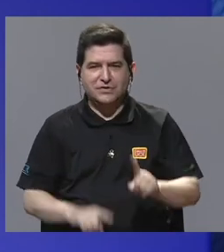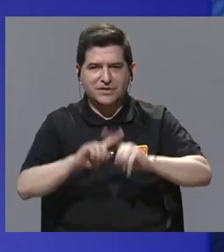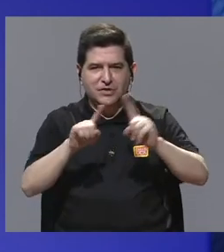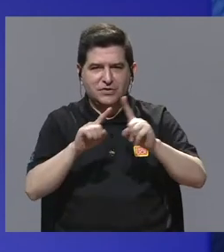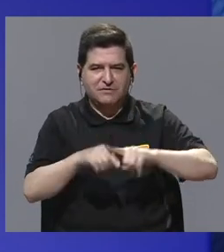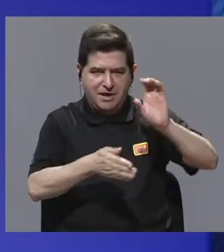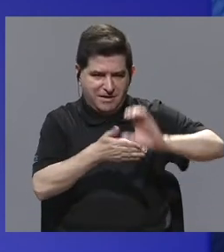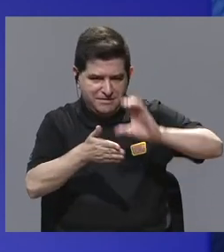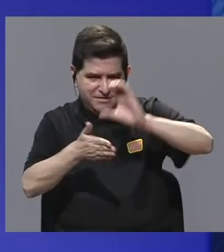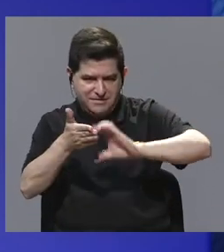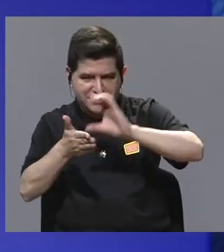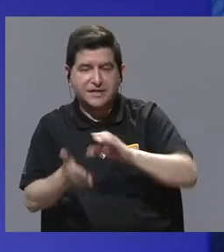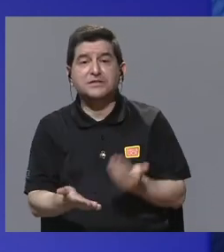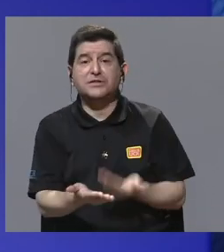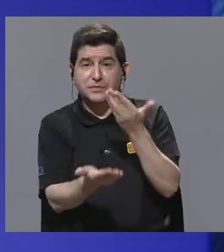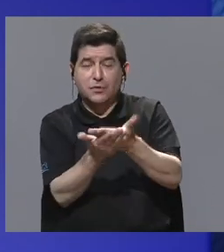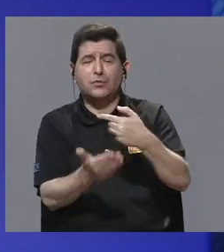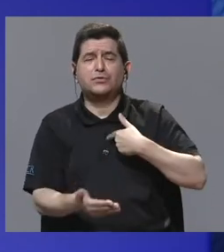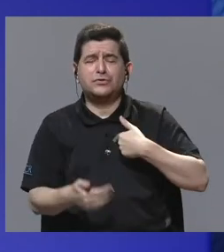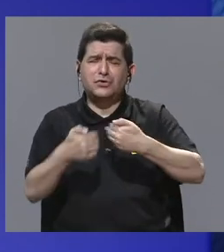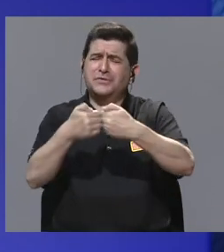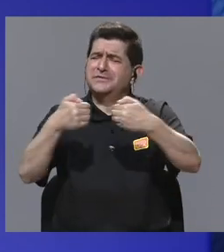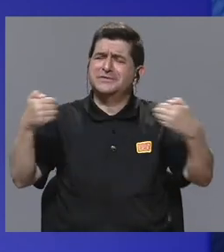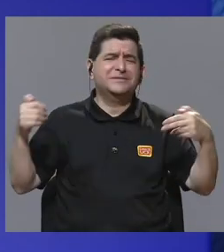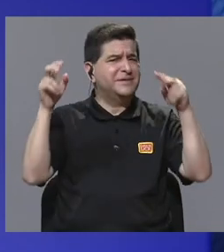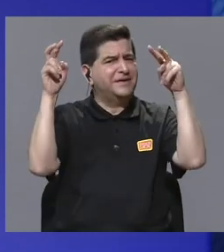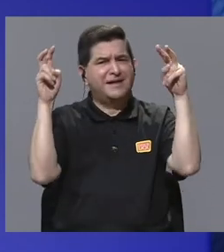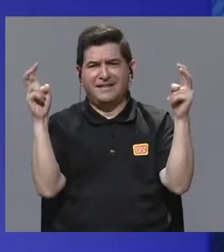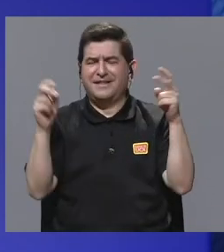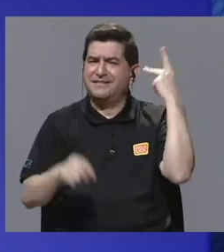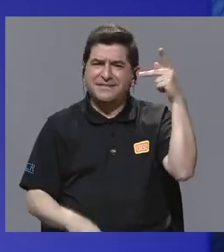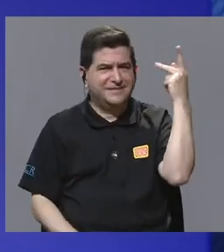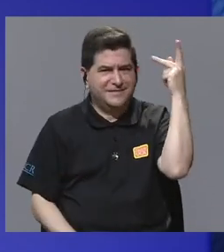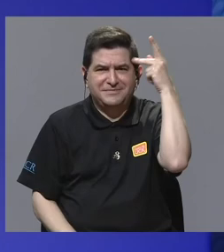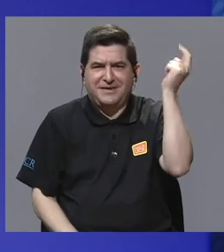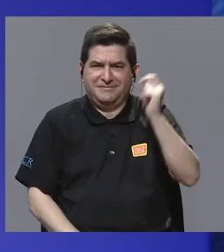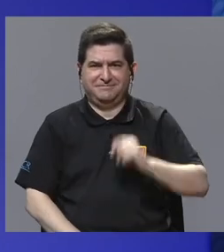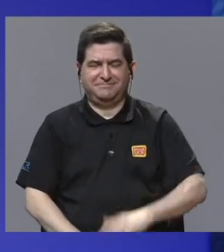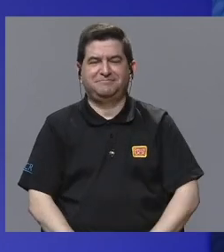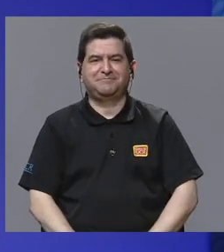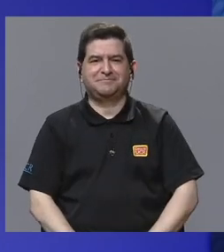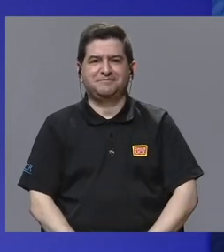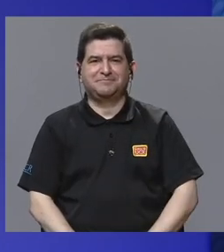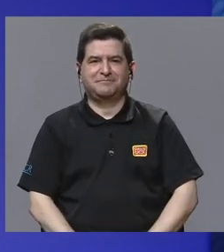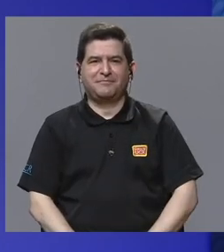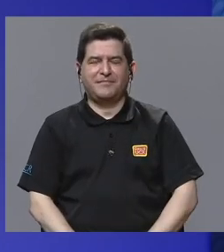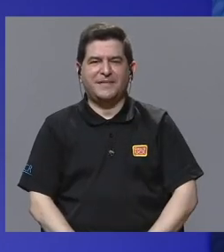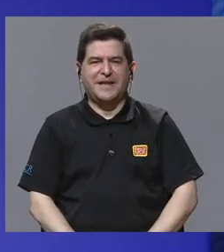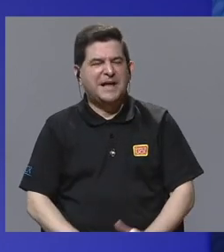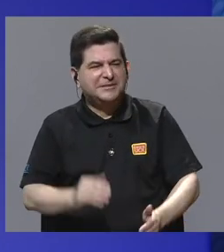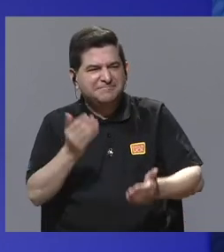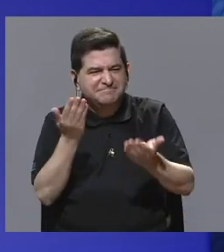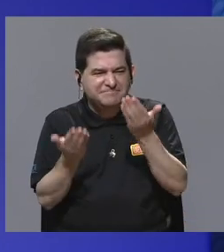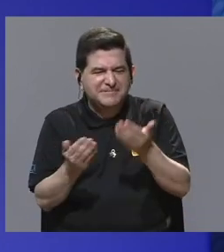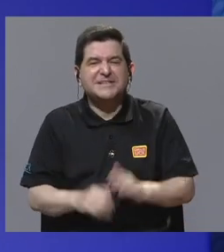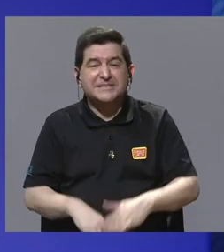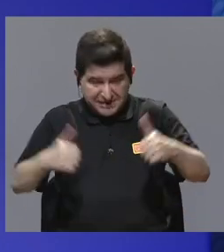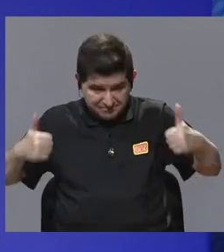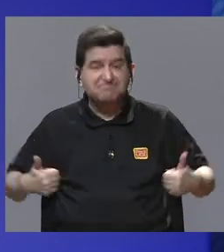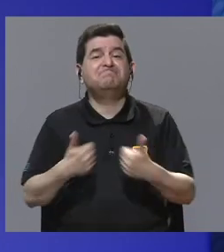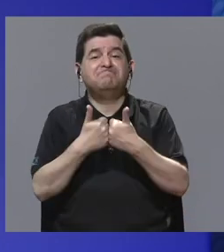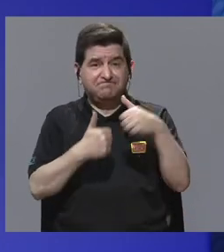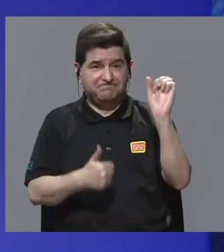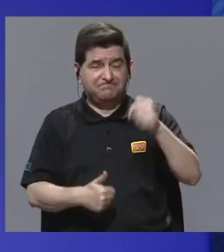ahí como que me lo propuso porque yo estaba muy alejada del tema de política y sí sería como algo, como un reto, ¿verdad?